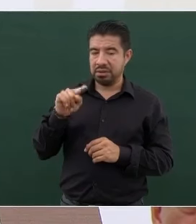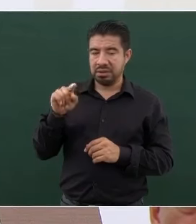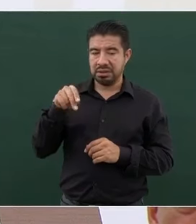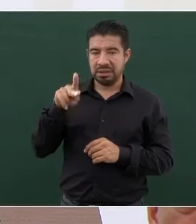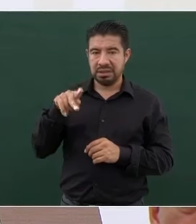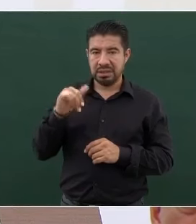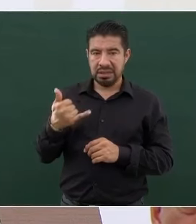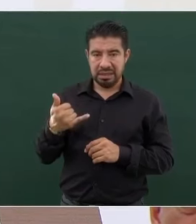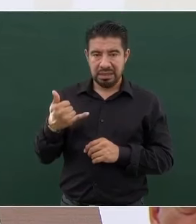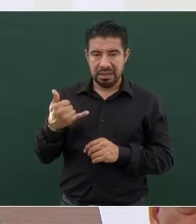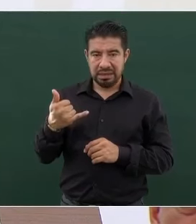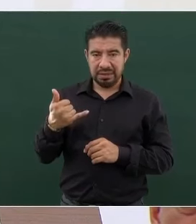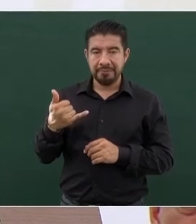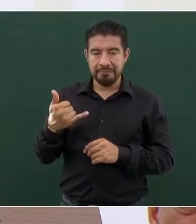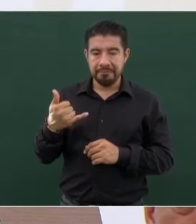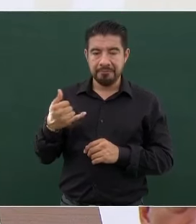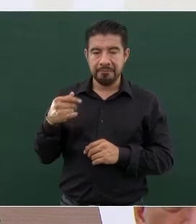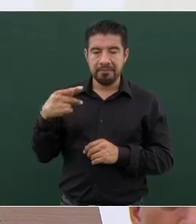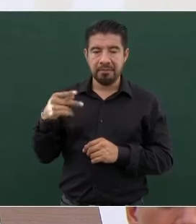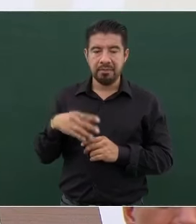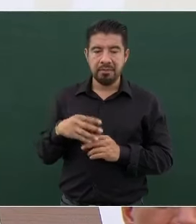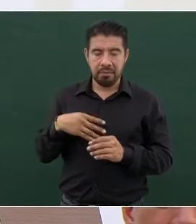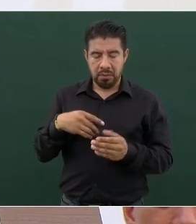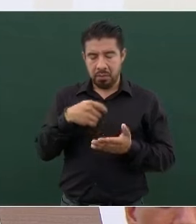extraordinario escritor, prosista.